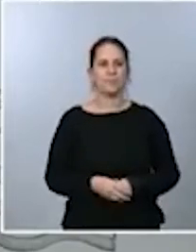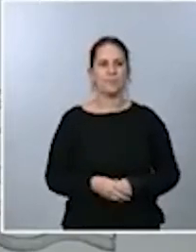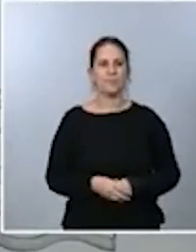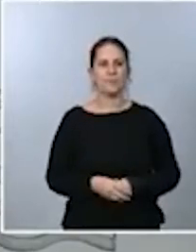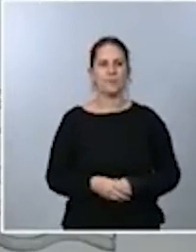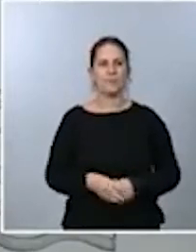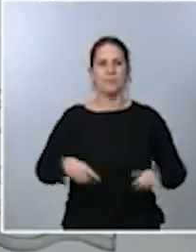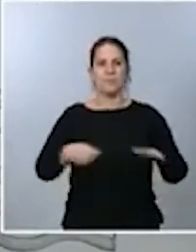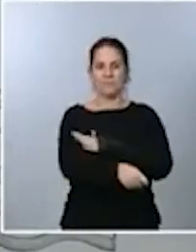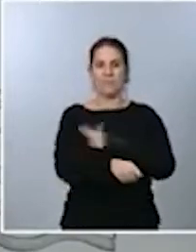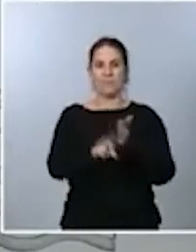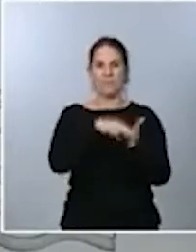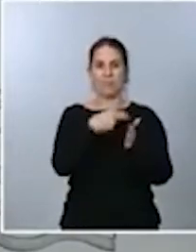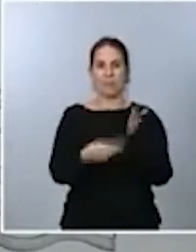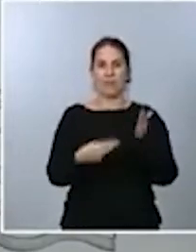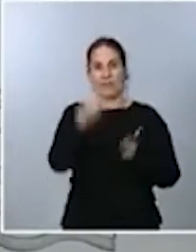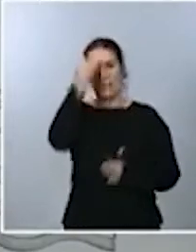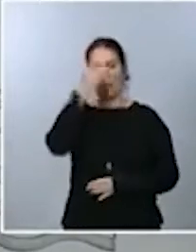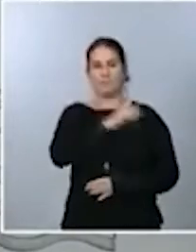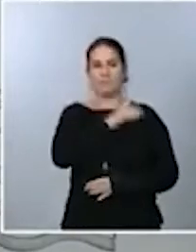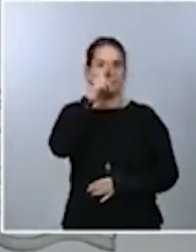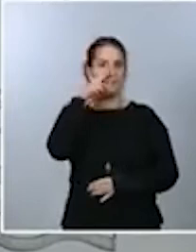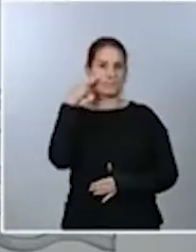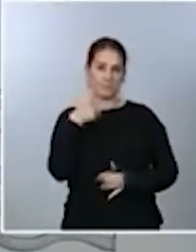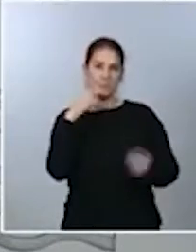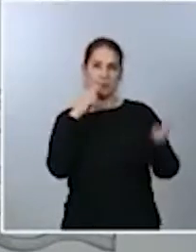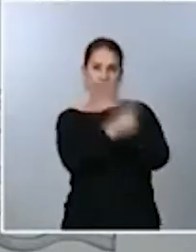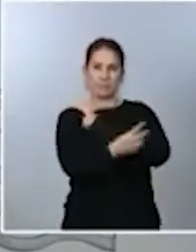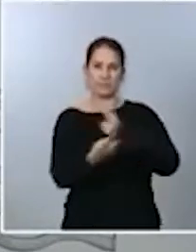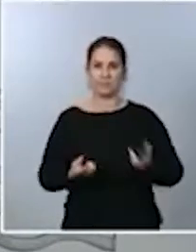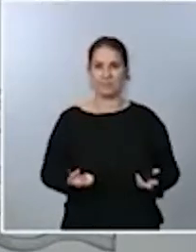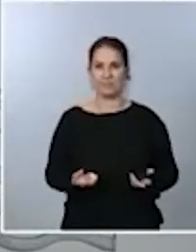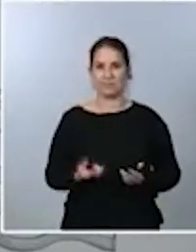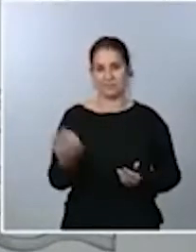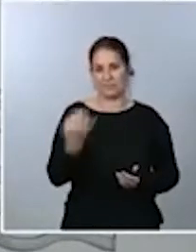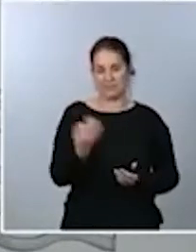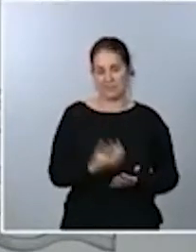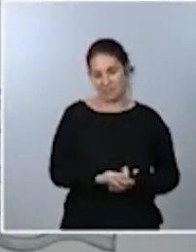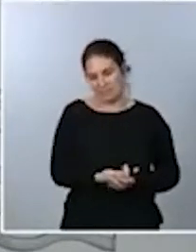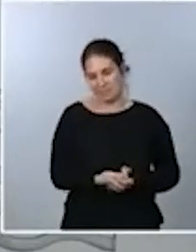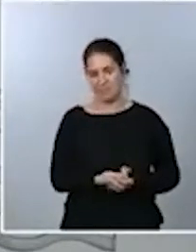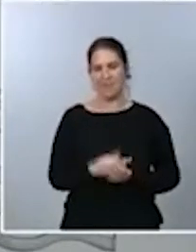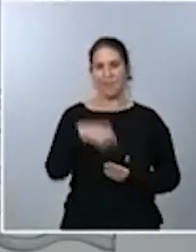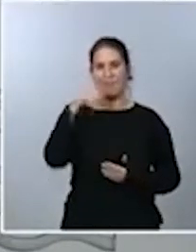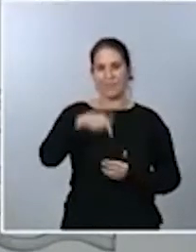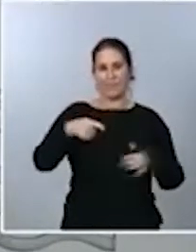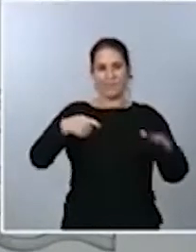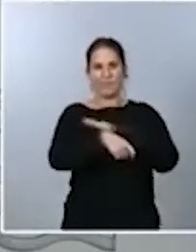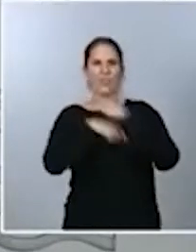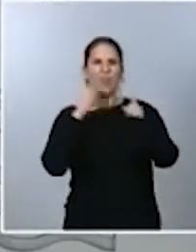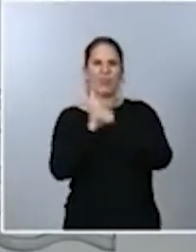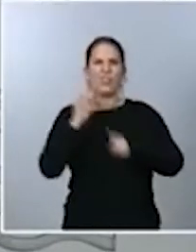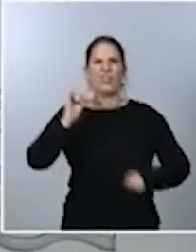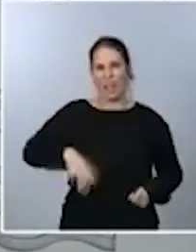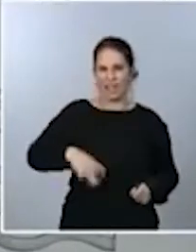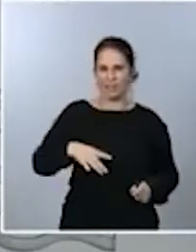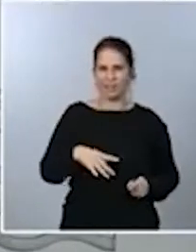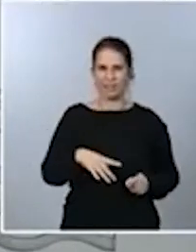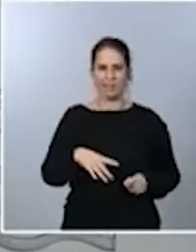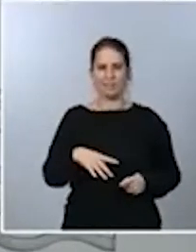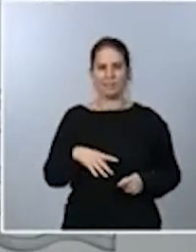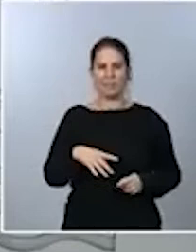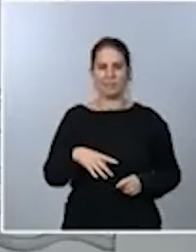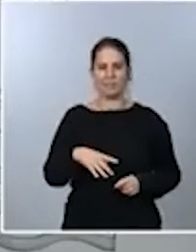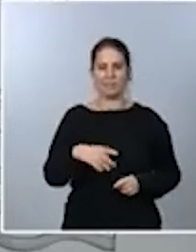Abascal quien contestara sobre o contra quién va esta moción de censura. En términos constitucionales, a nosotros nos parece